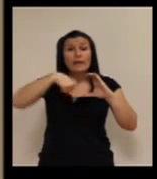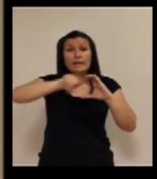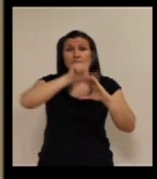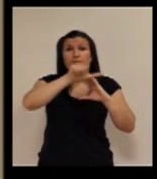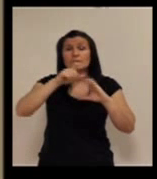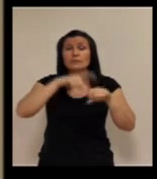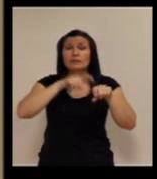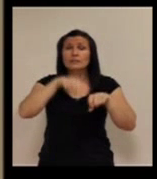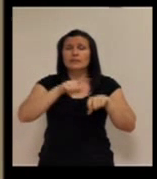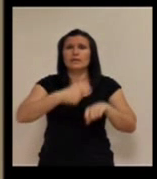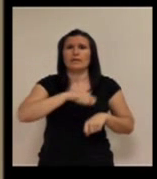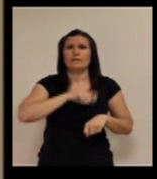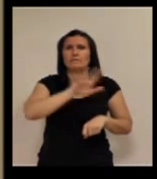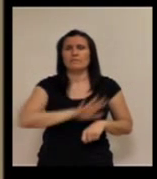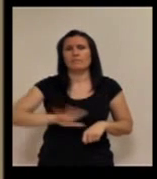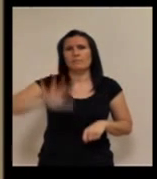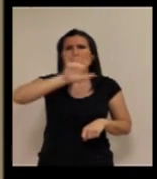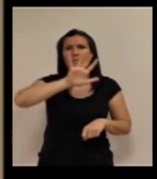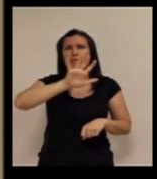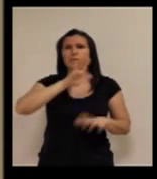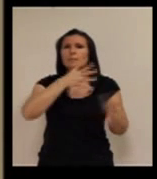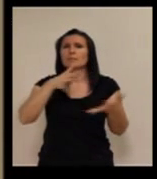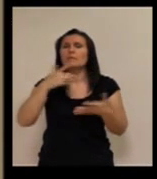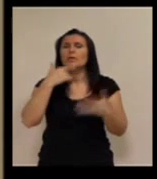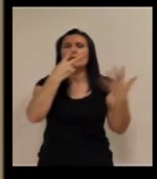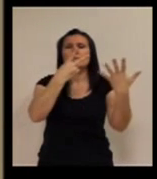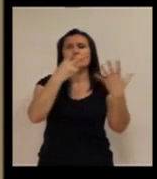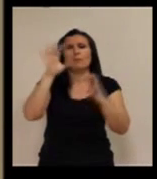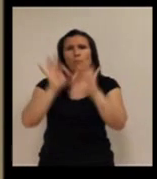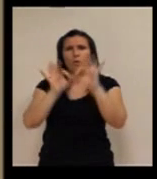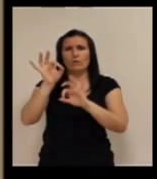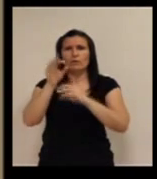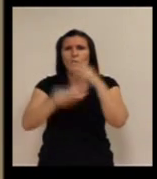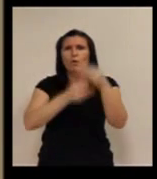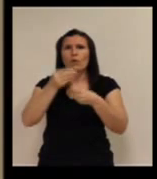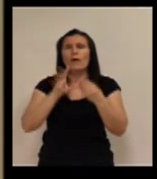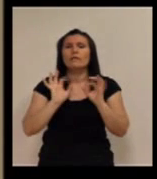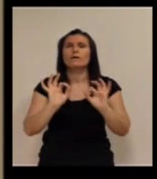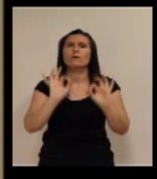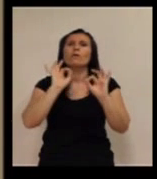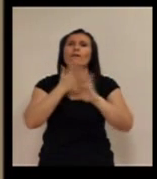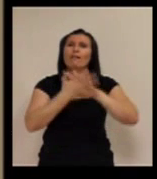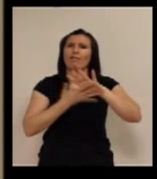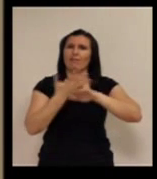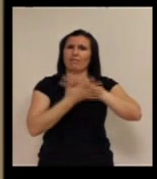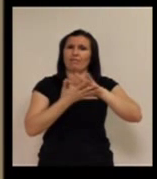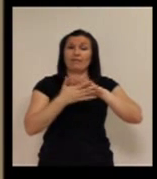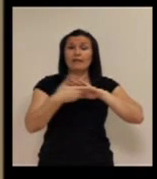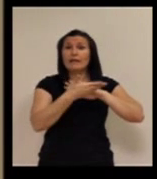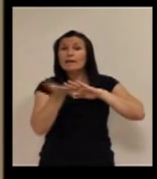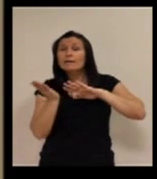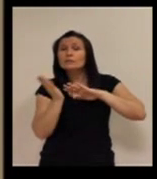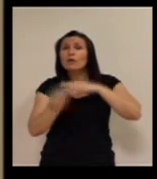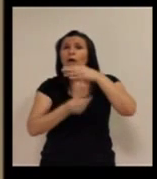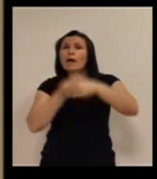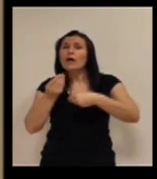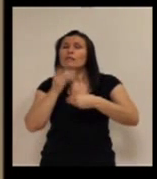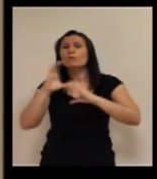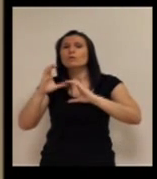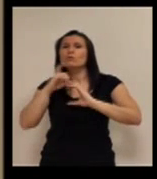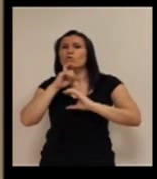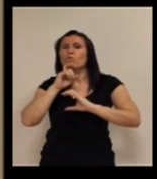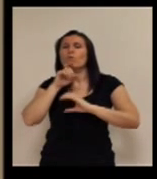personas en España, cerca del 7% lo hacen a través del lenguaje de signos y el resto lo hacen de una forma